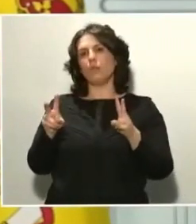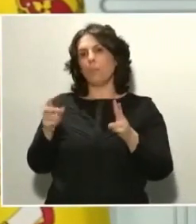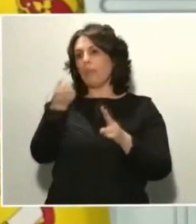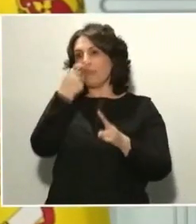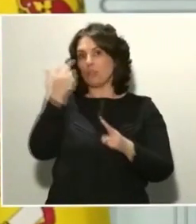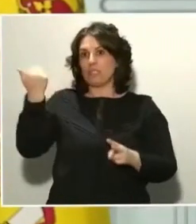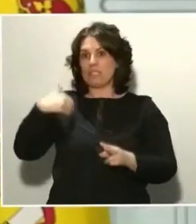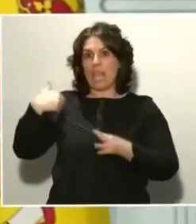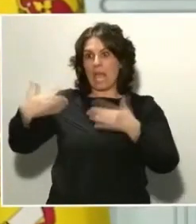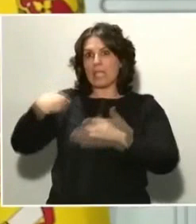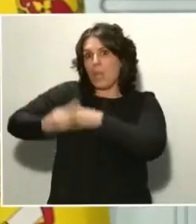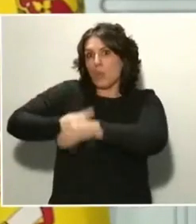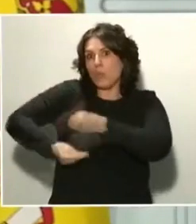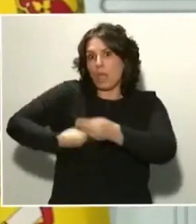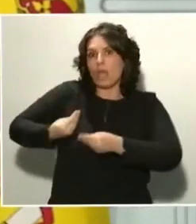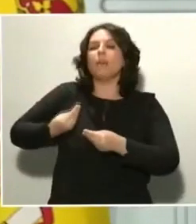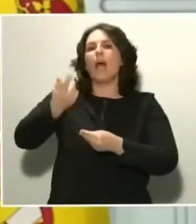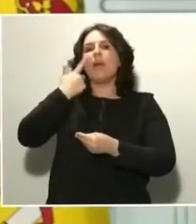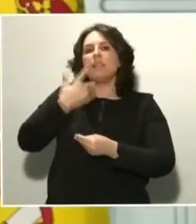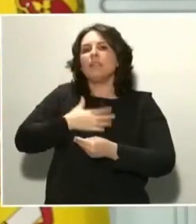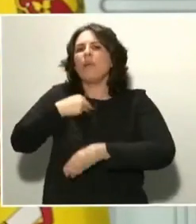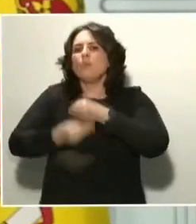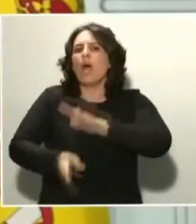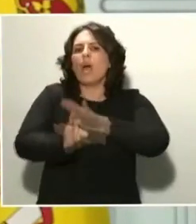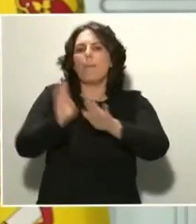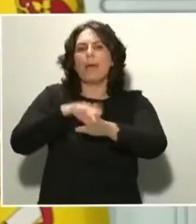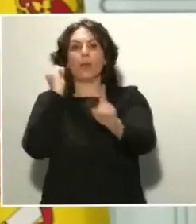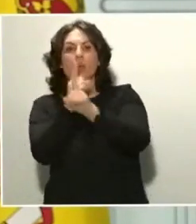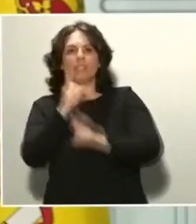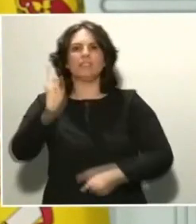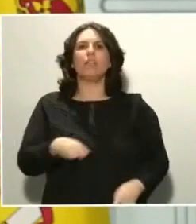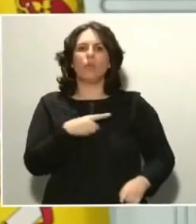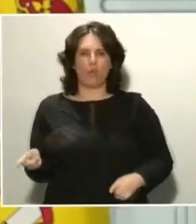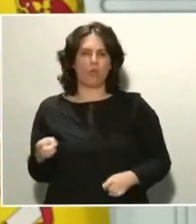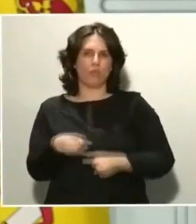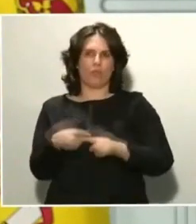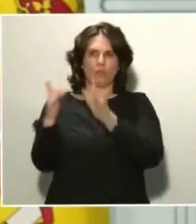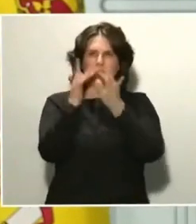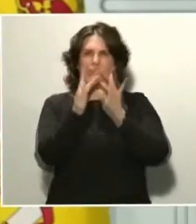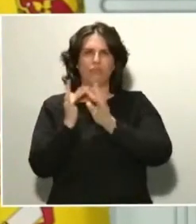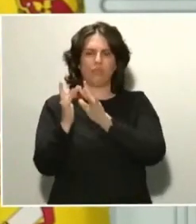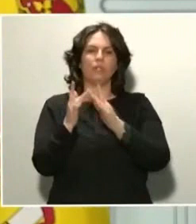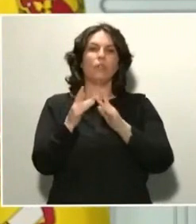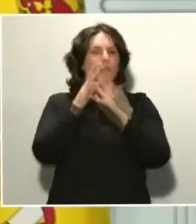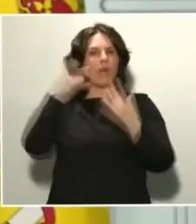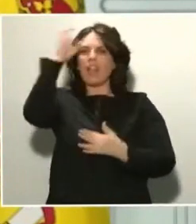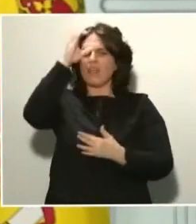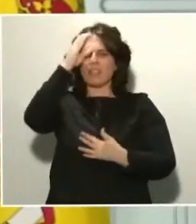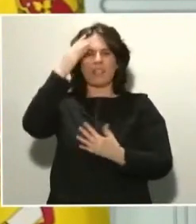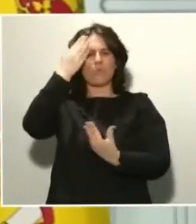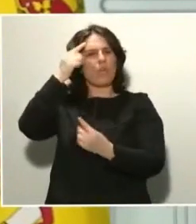autorizados. Como ven ustedes, la ciencia en España está afanándose, dentro y fuera de nuestro país,